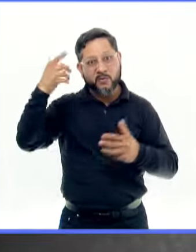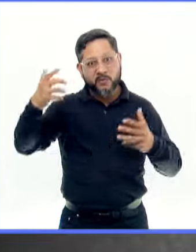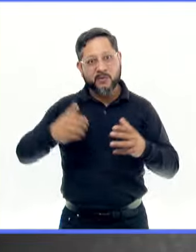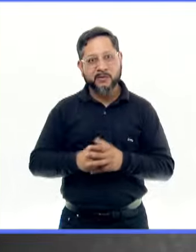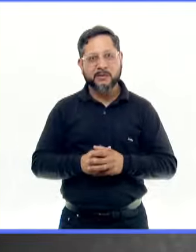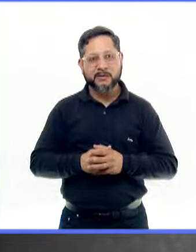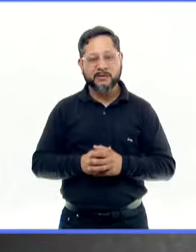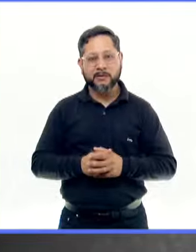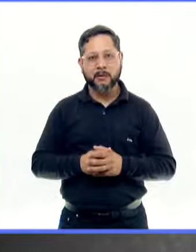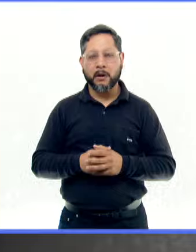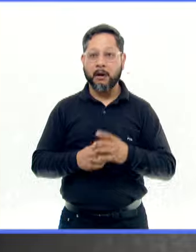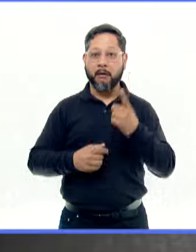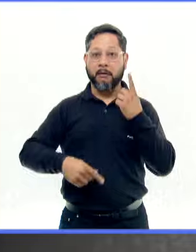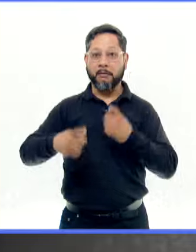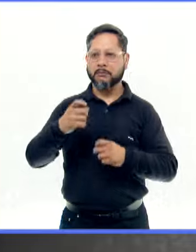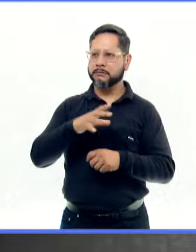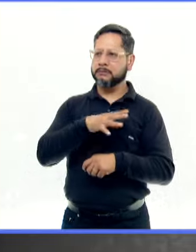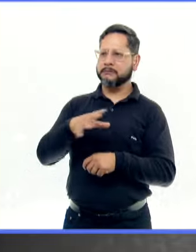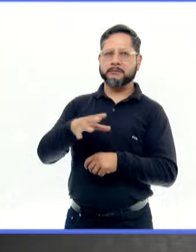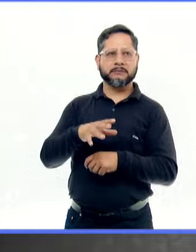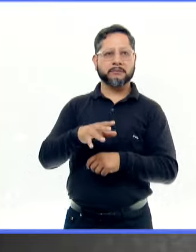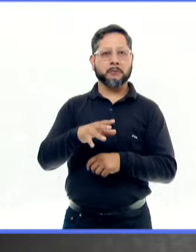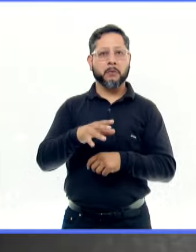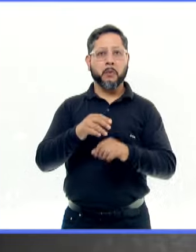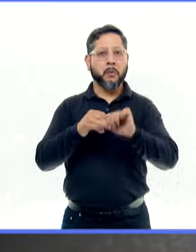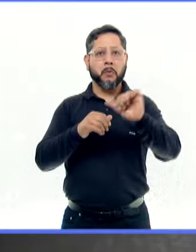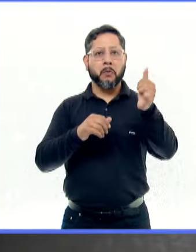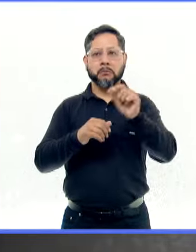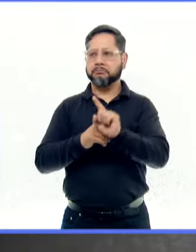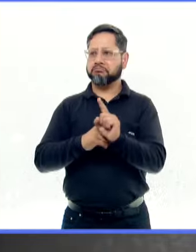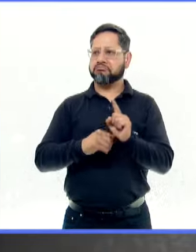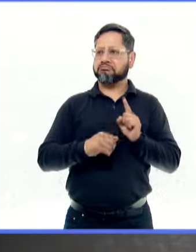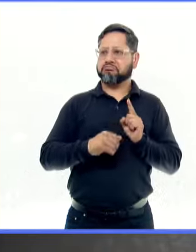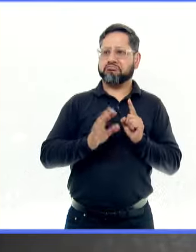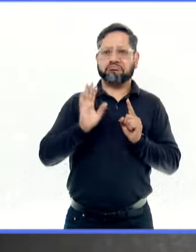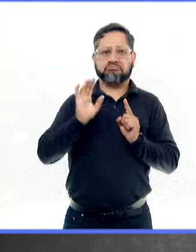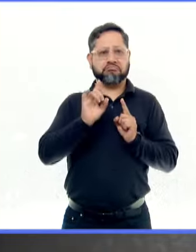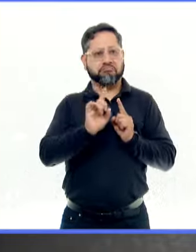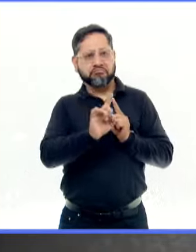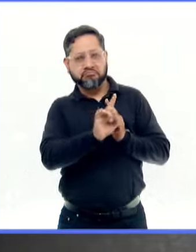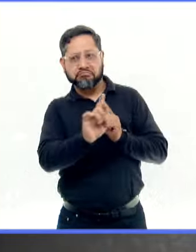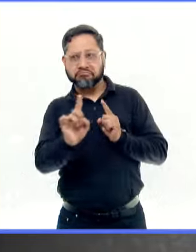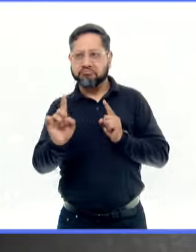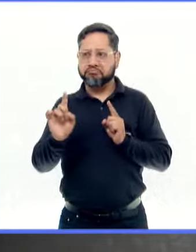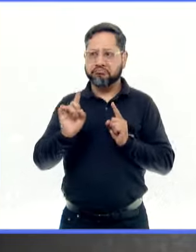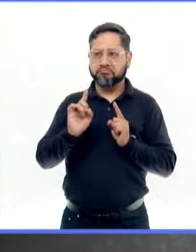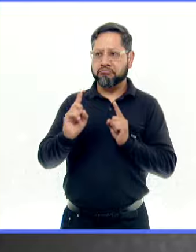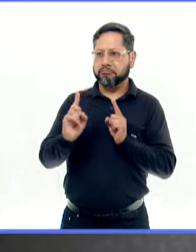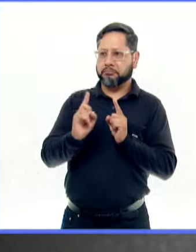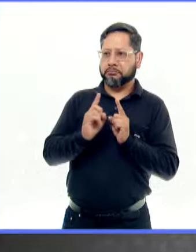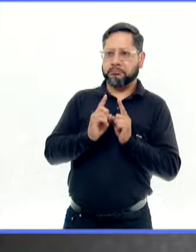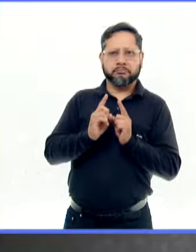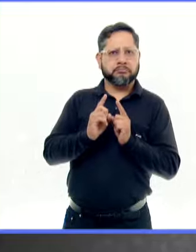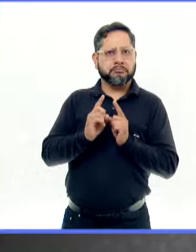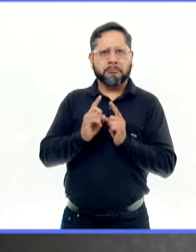que se ven segregados y rechazados, y hay personas que pueden vivir funcionalmente sin ningún tema, con algunos apoyos para manejar estas